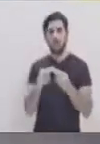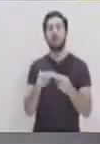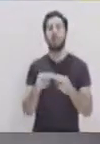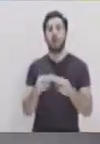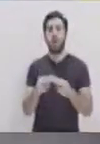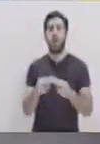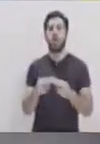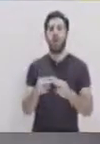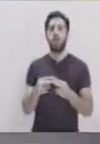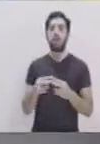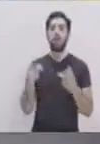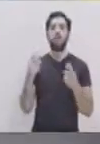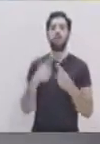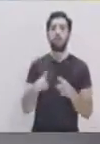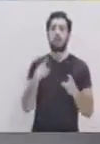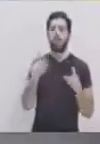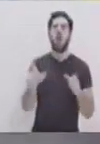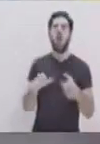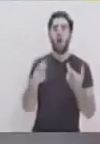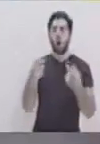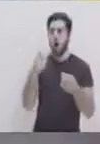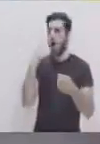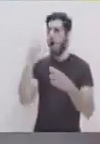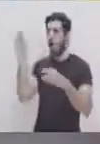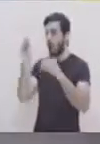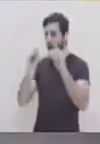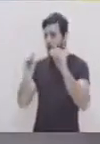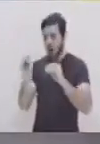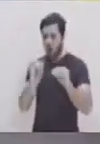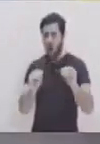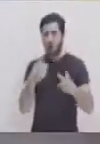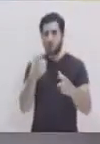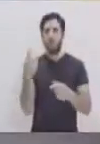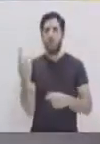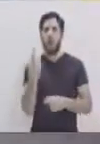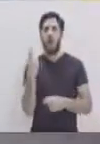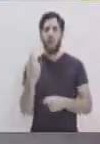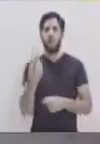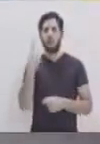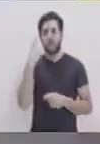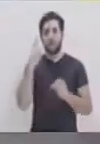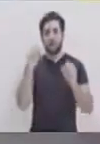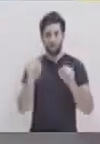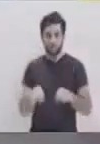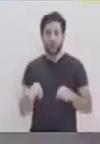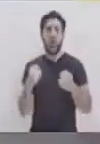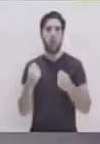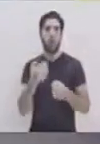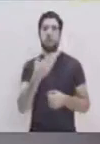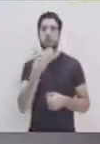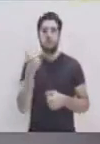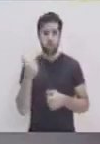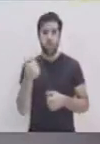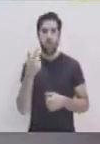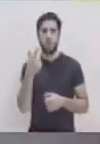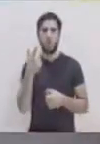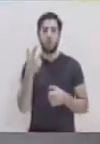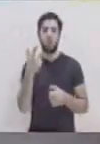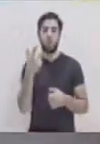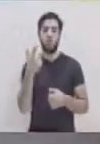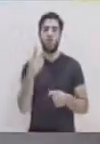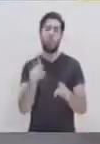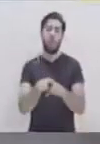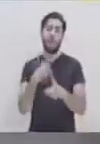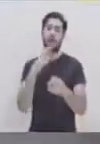de conocerse, pero ¿qué aspecto cree usted que es el fundamental, o el pilar de una amistad para poder sobrellevar